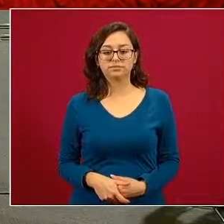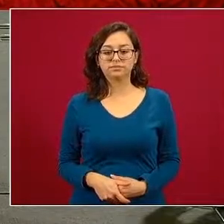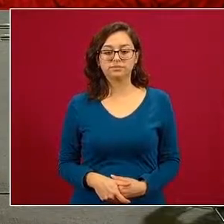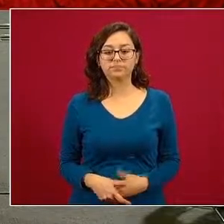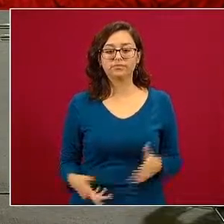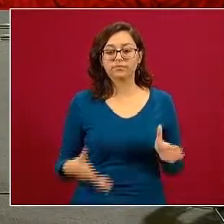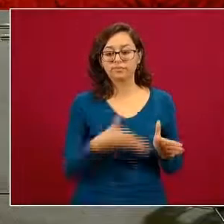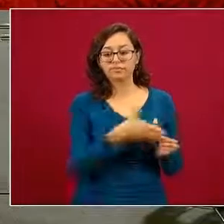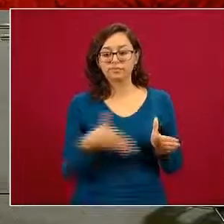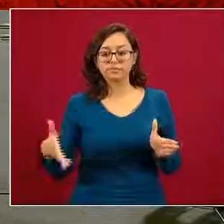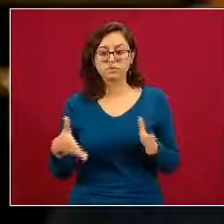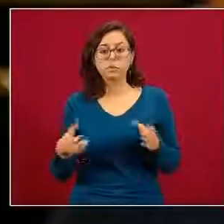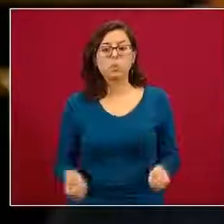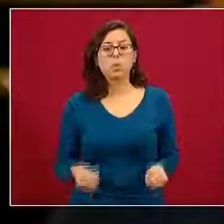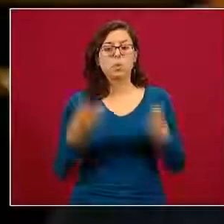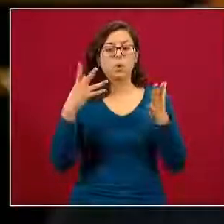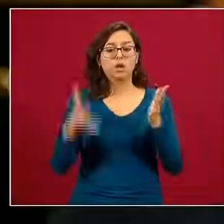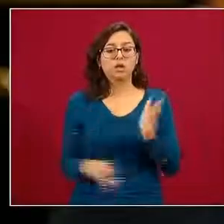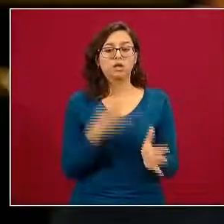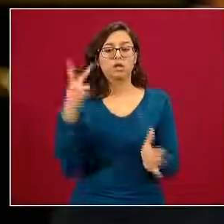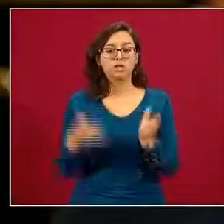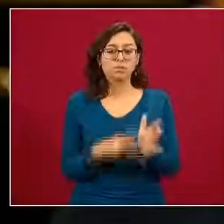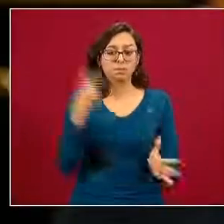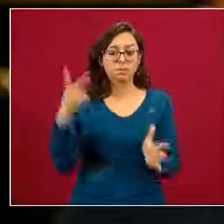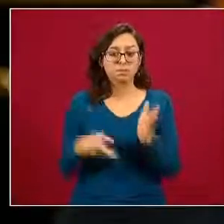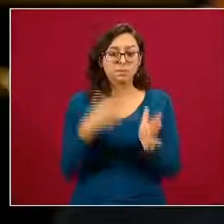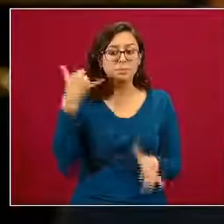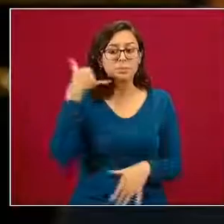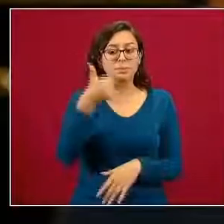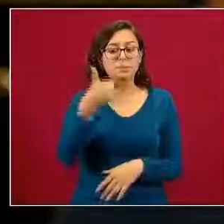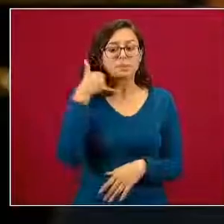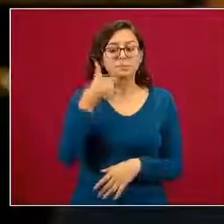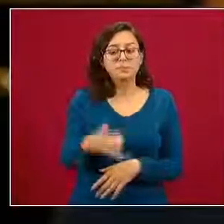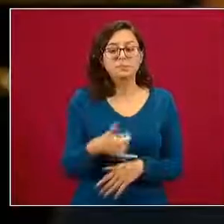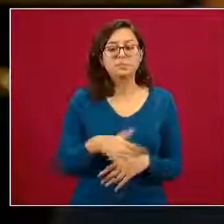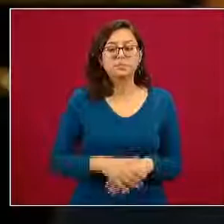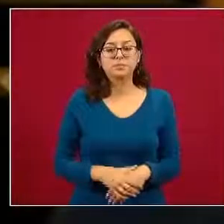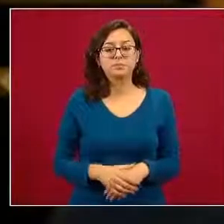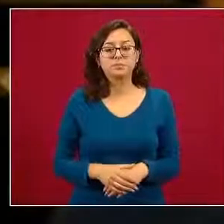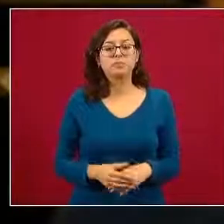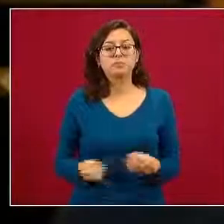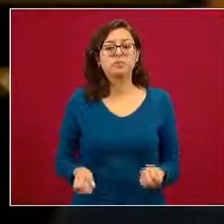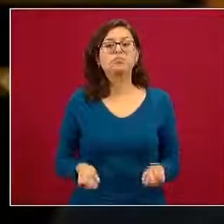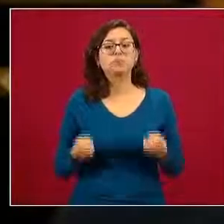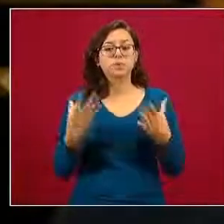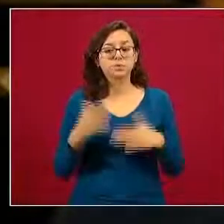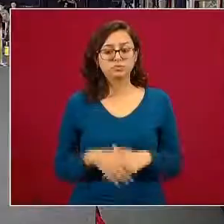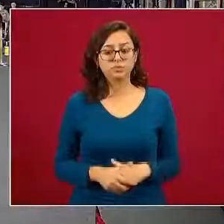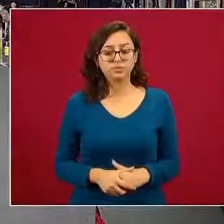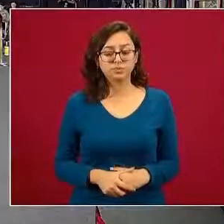tenido de emergencia y que ameritan una intervención psiquiátrica cuántos casos han tenido